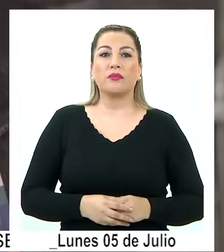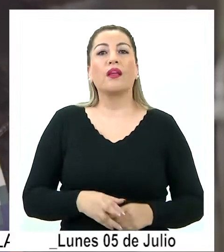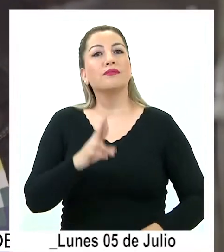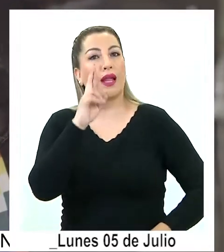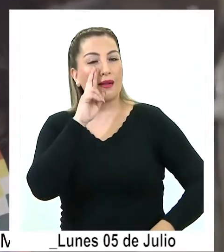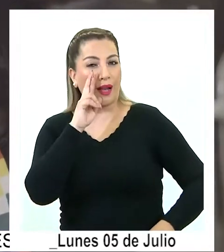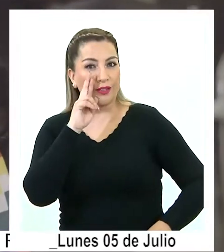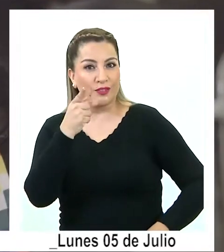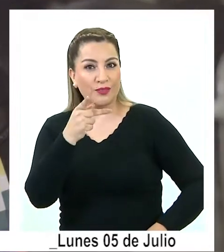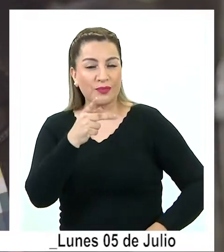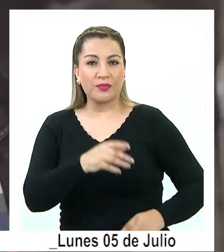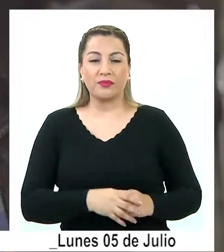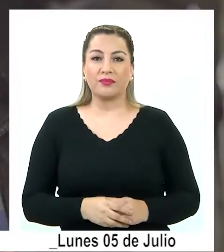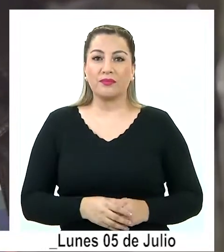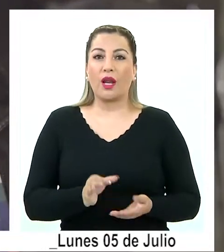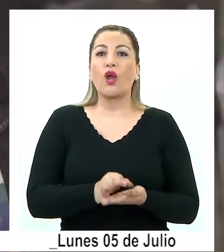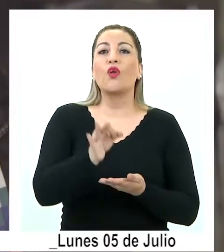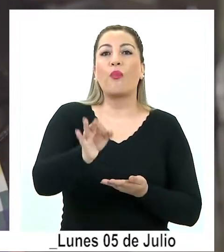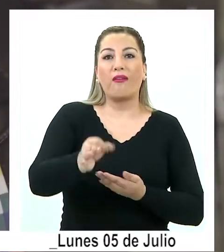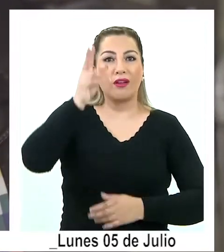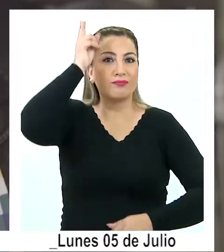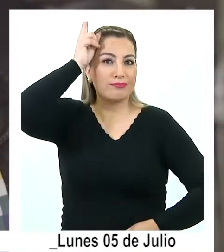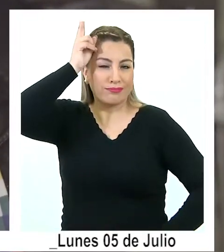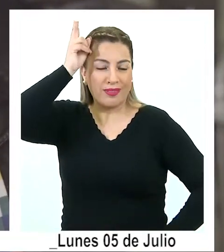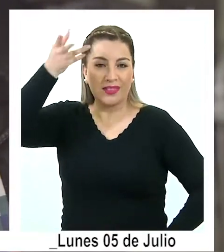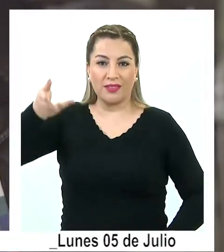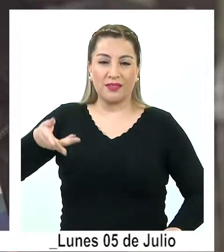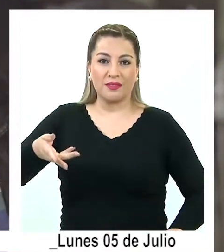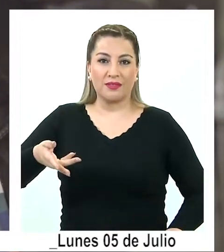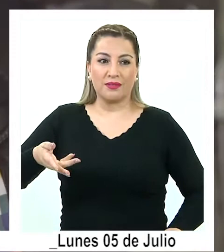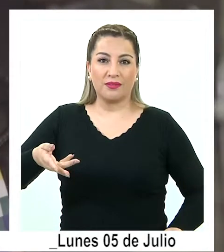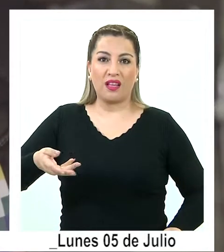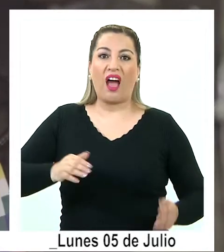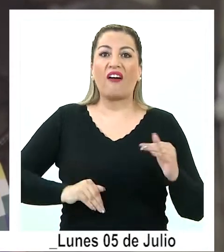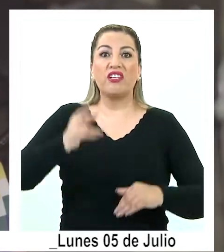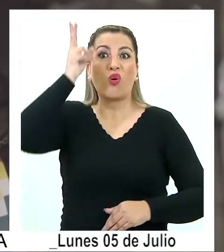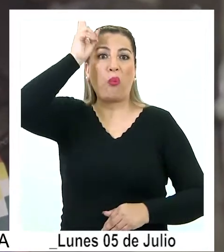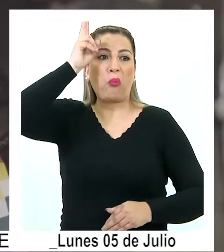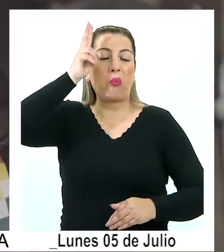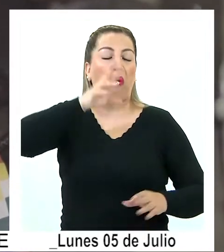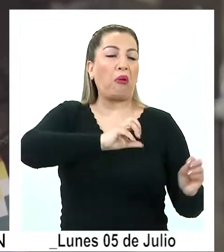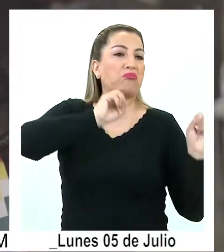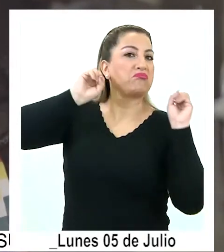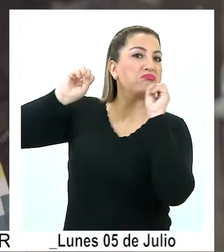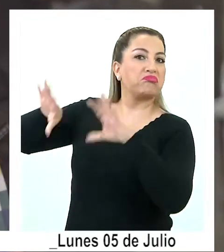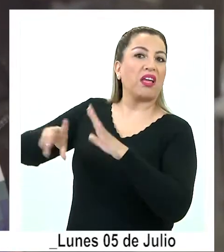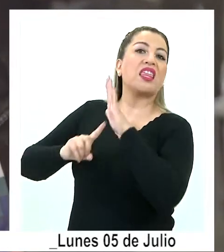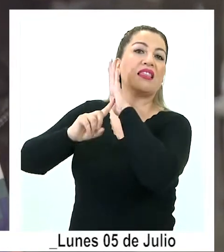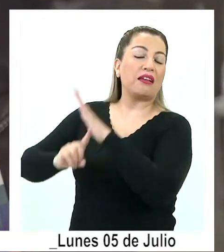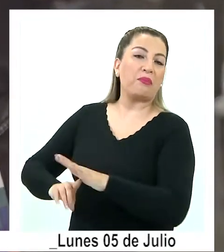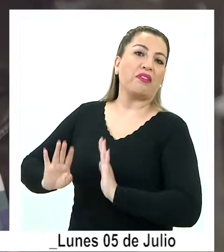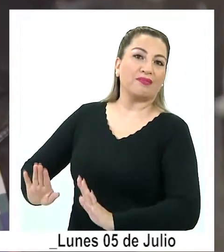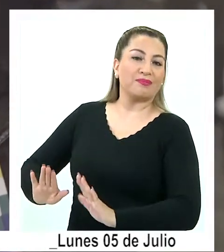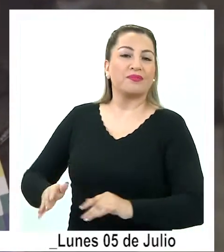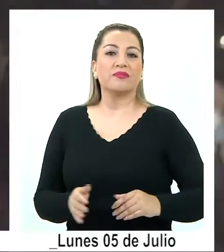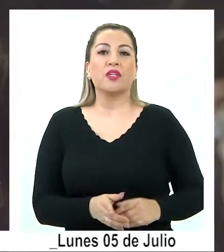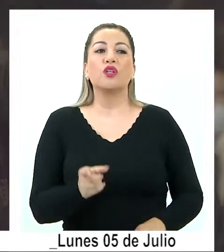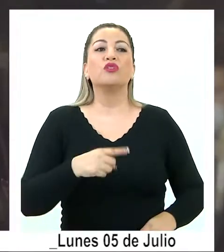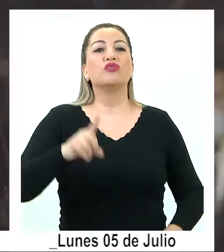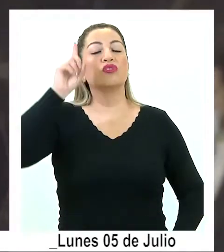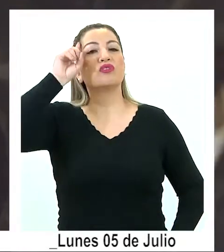hacen un reconocimiento a los pueblos originarios tantas veces postergados, olvidados y discriminados.